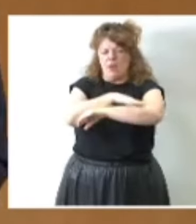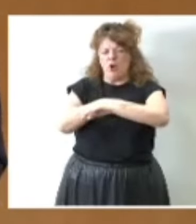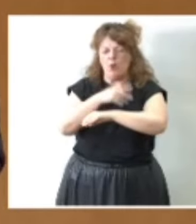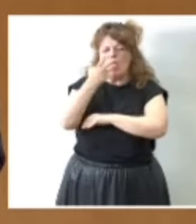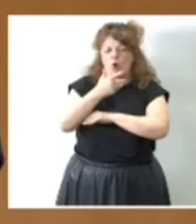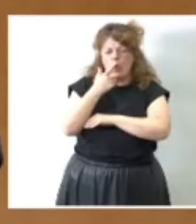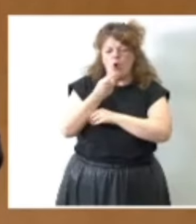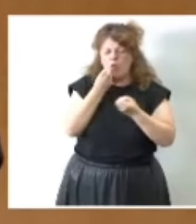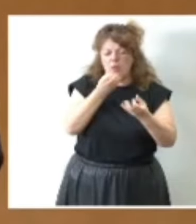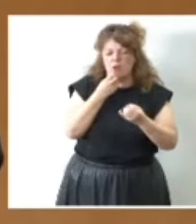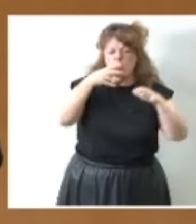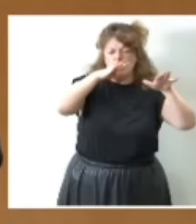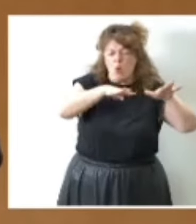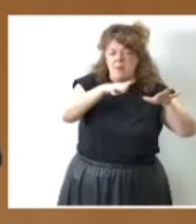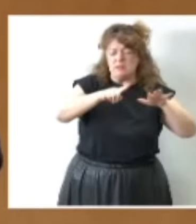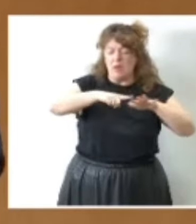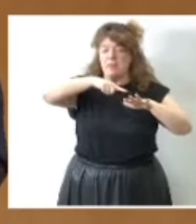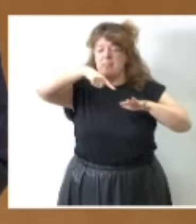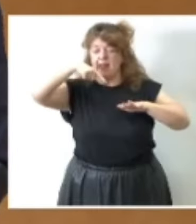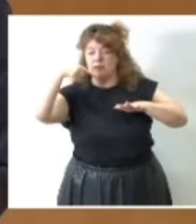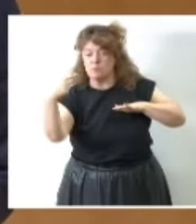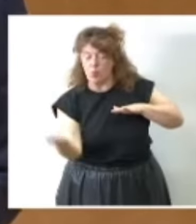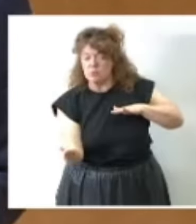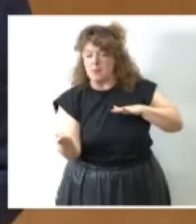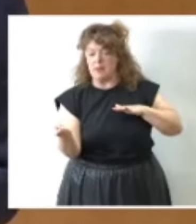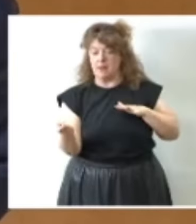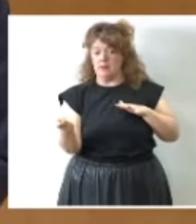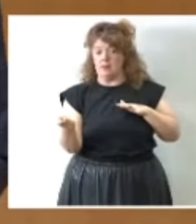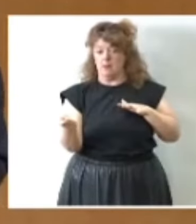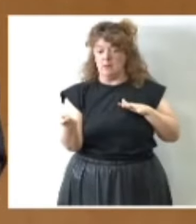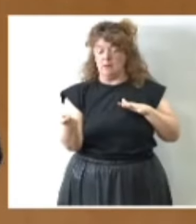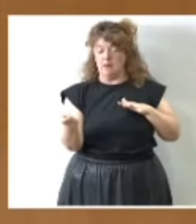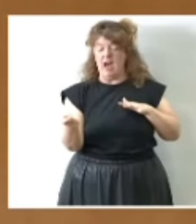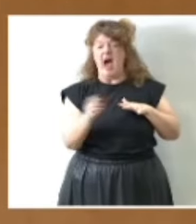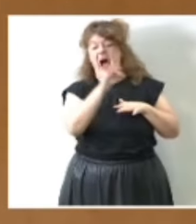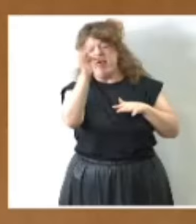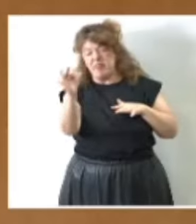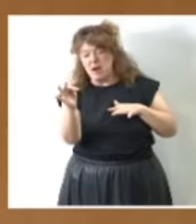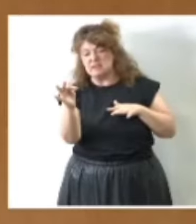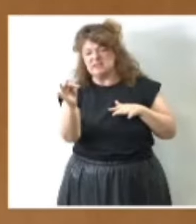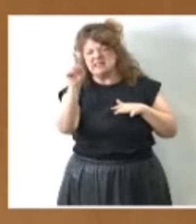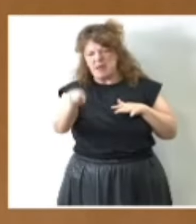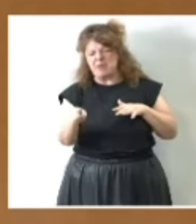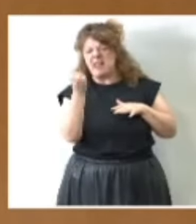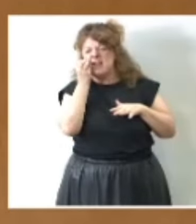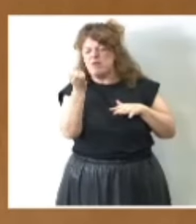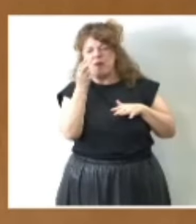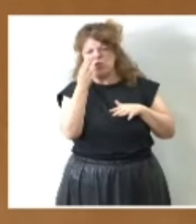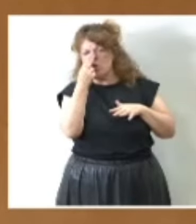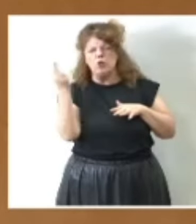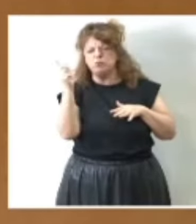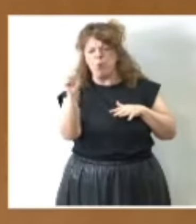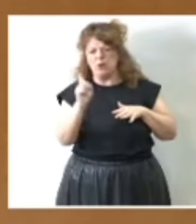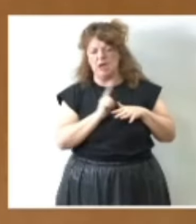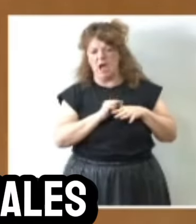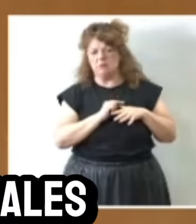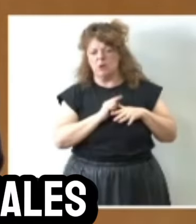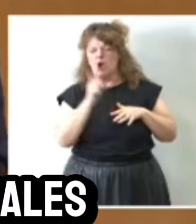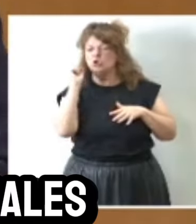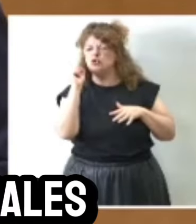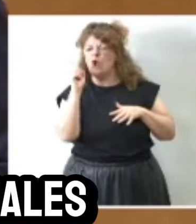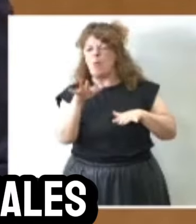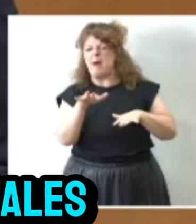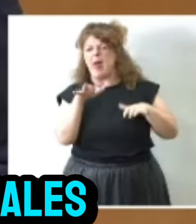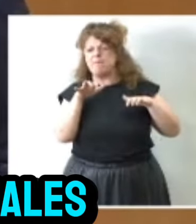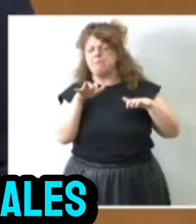datos nueve meses después de cuando estaba previsto y ahora además vemos que esa información no es pública sino sólo para los